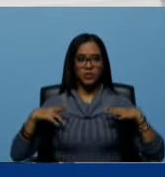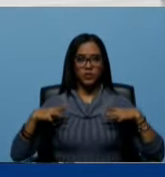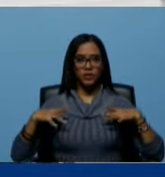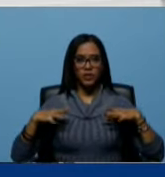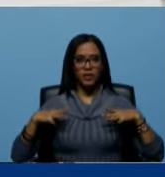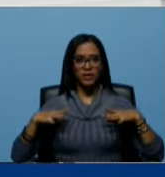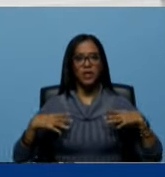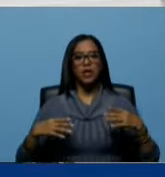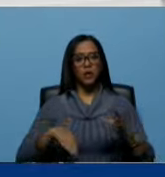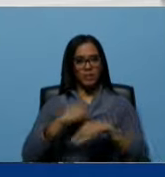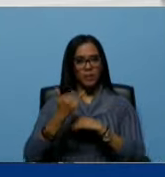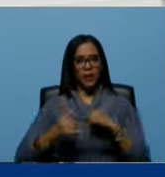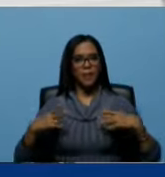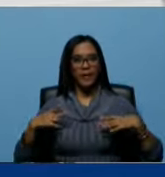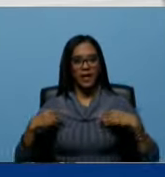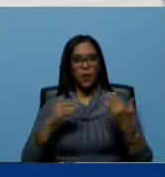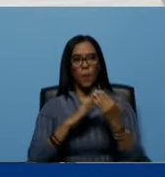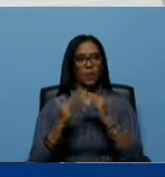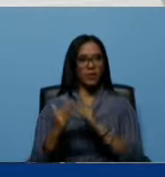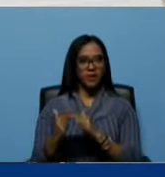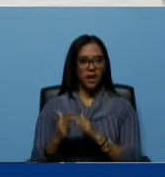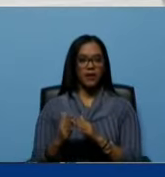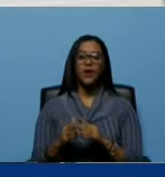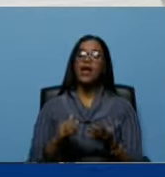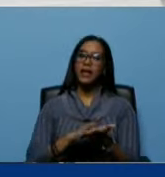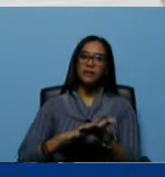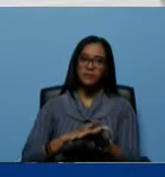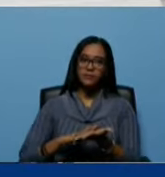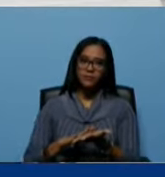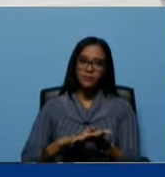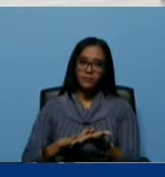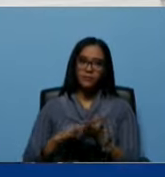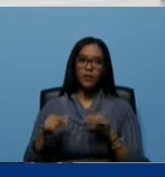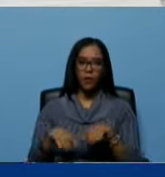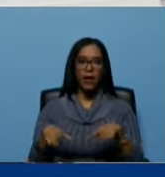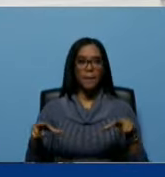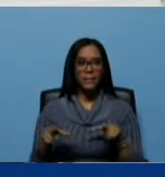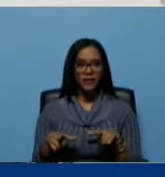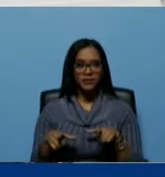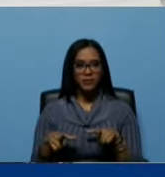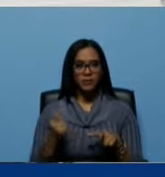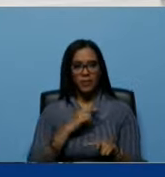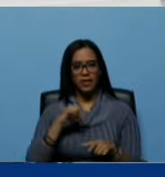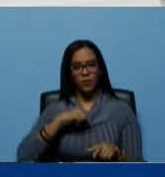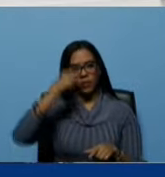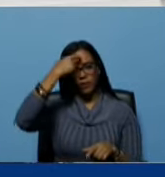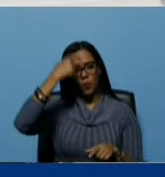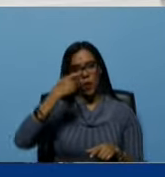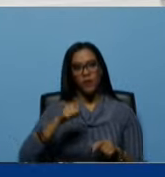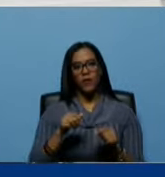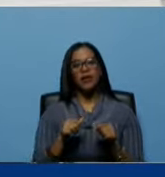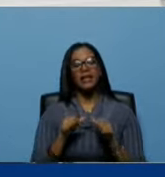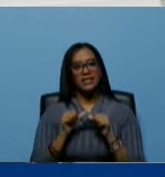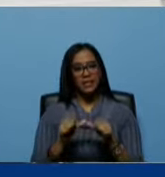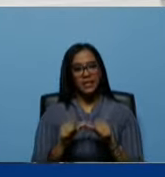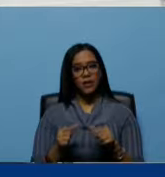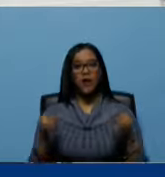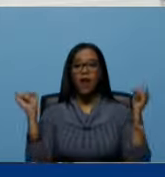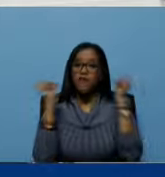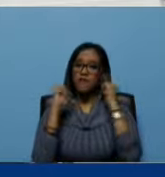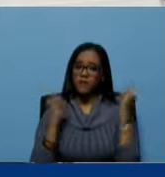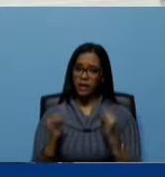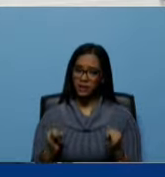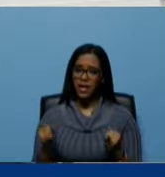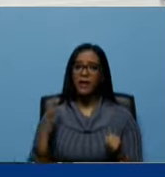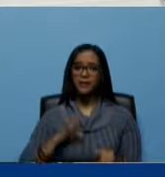vacacional comunitario en la recuperación de los espacios para nuestro pueblo y tener la felicidad de que estamos